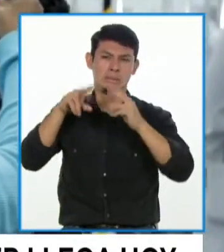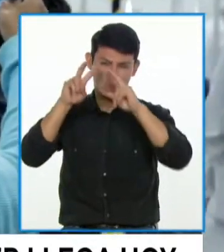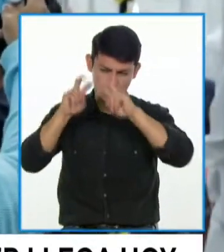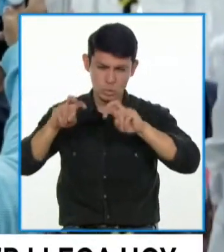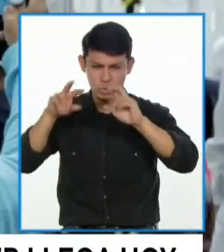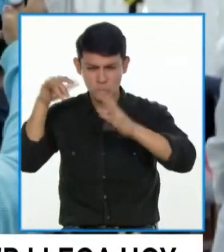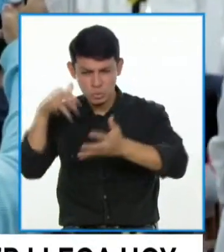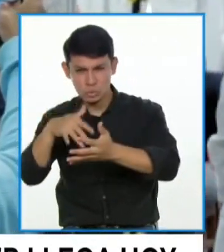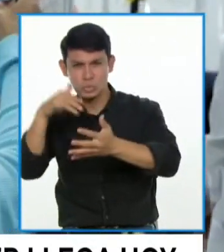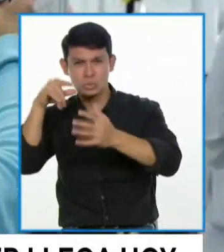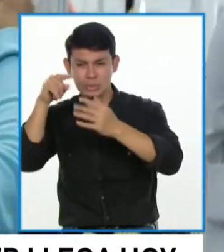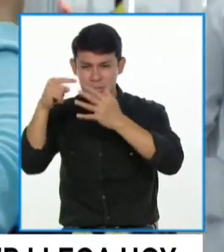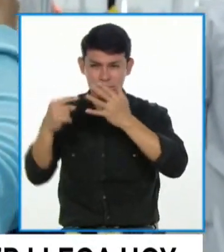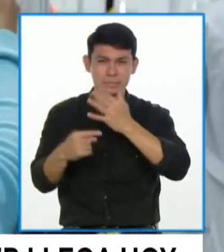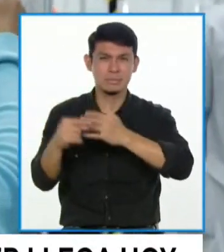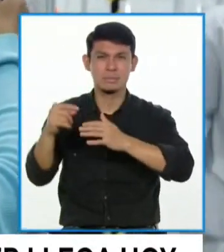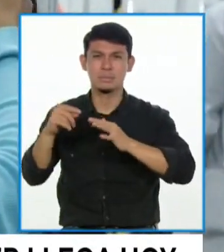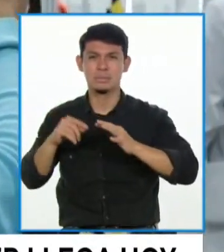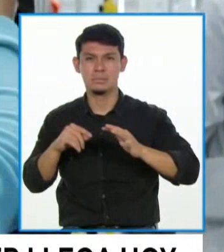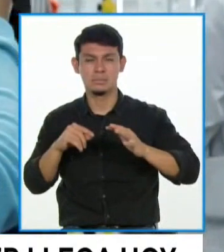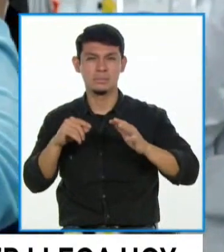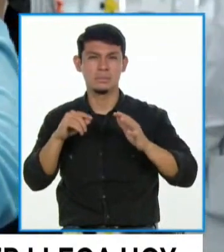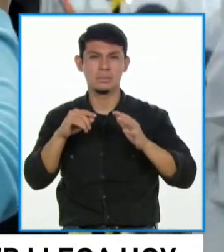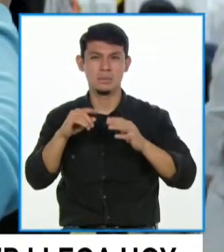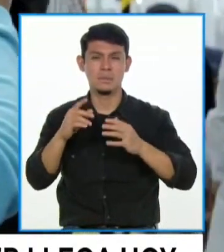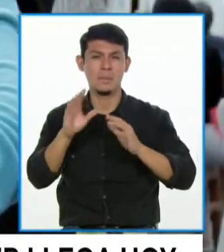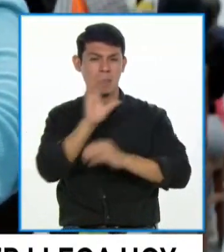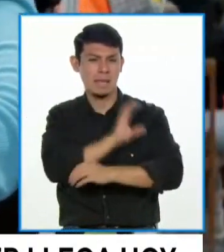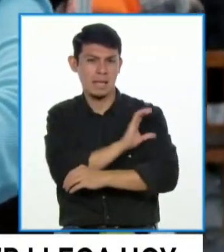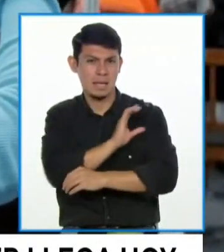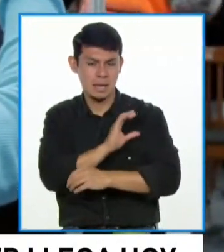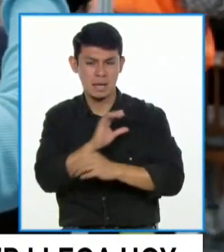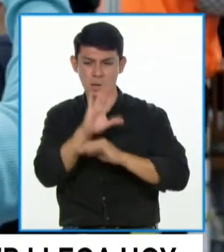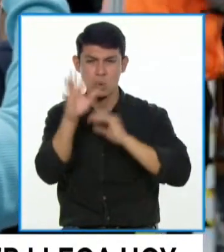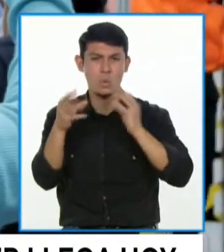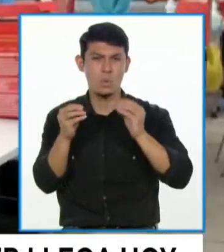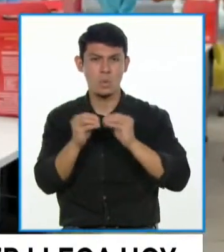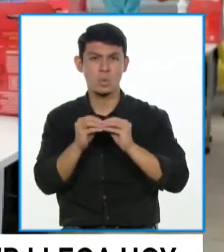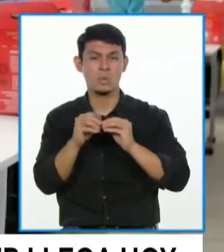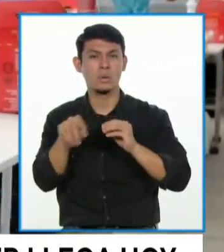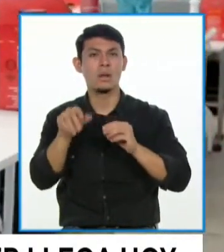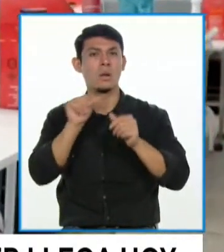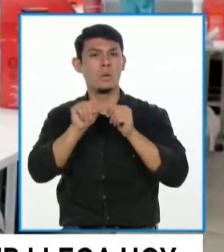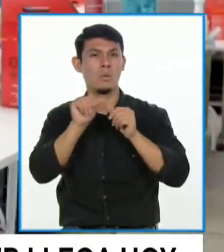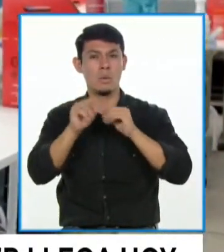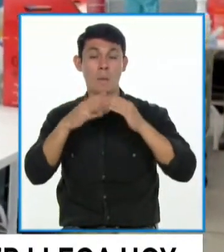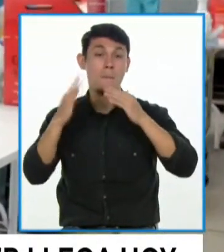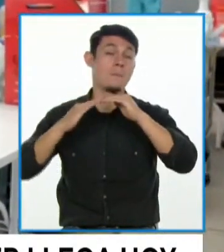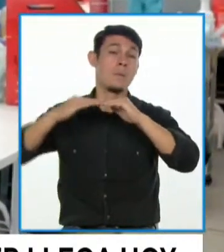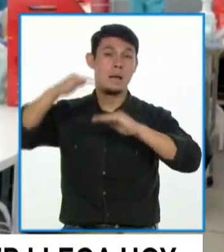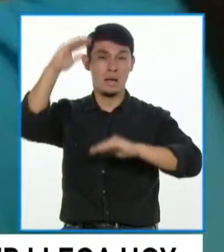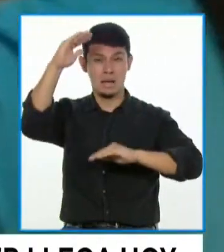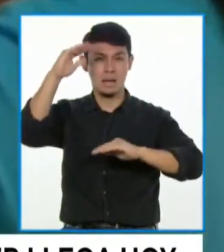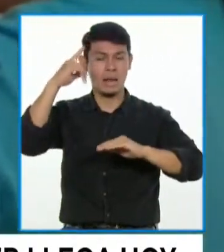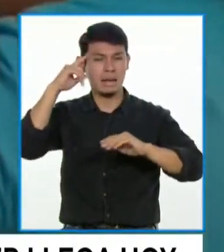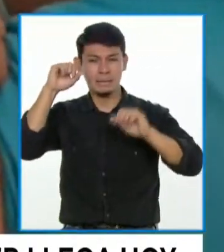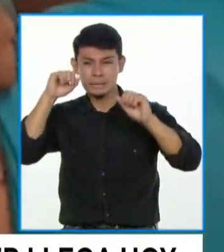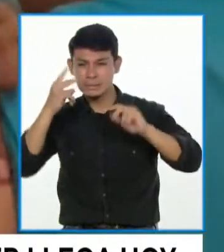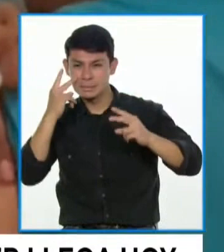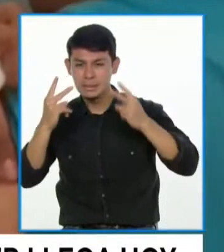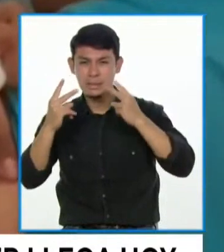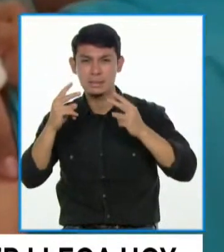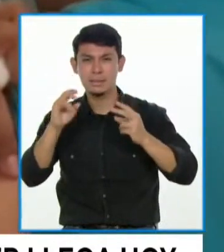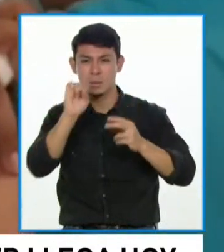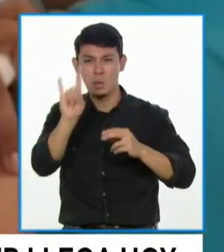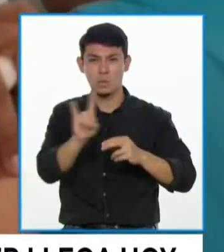estudios cerrados pequeñitos, ¿no? Le exigimos ensayos clínicos controlados o autorizados en números extremadamente altos para estar seguro que usando